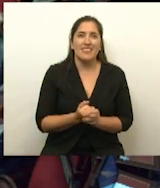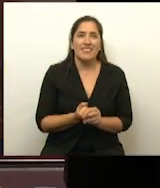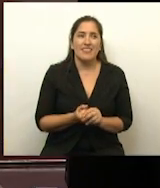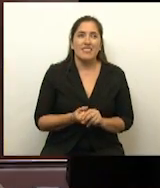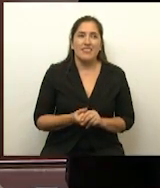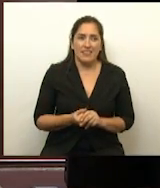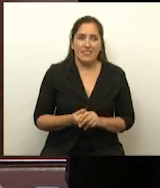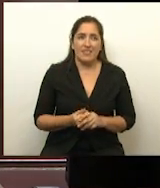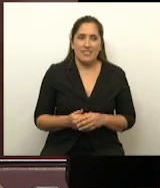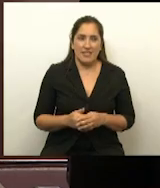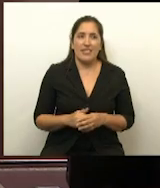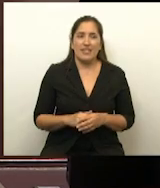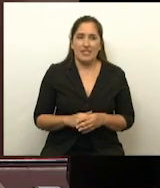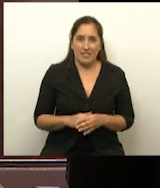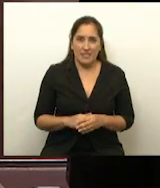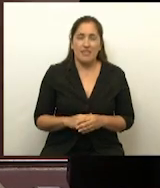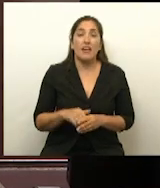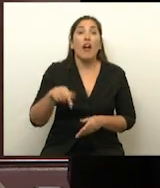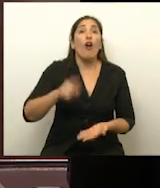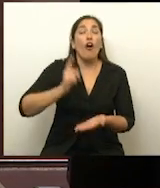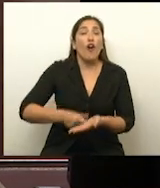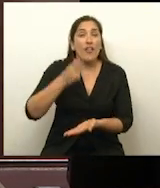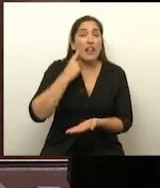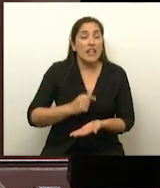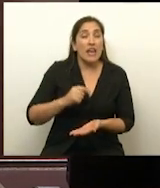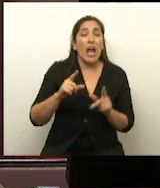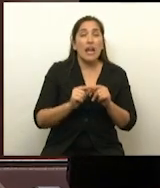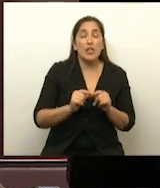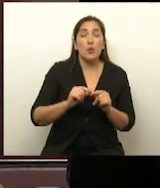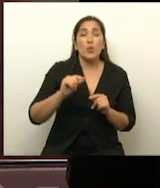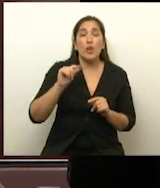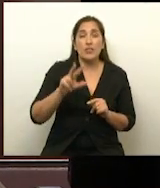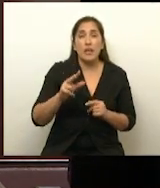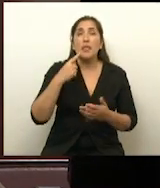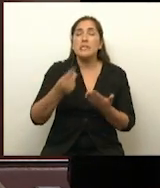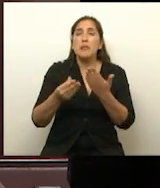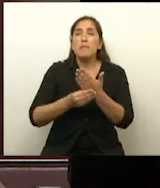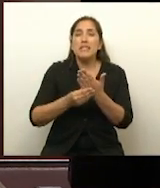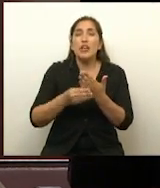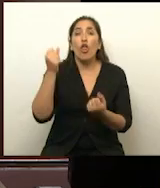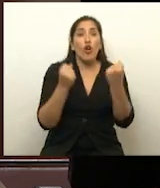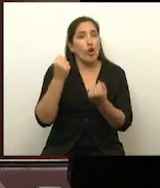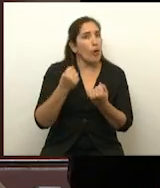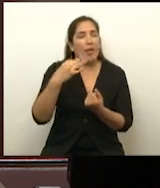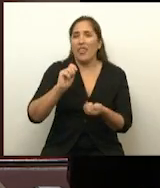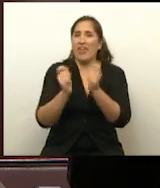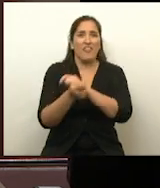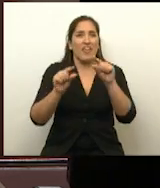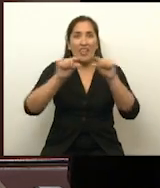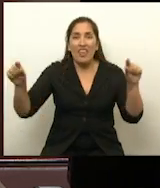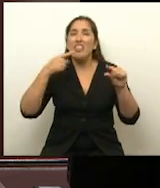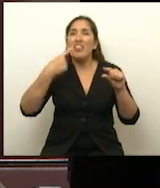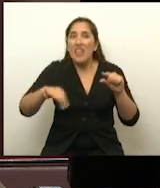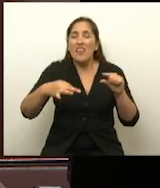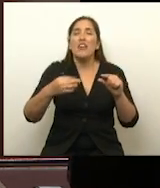corrección en el texto, en el orden del día, el artículo 3, donde dice Ministerio de Economía, debería decir Ministerio de Hacienda.